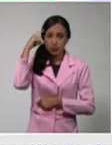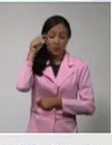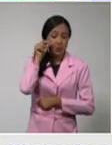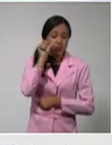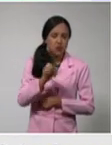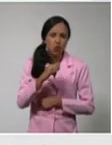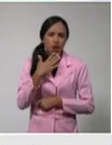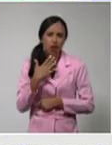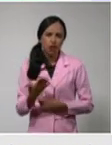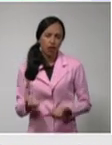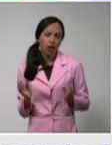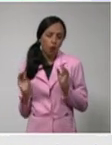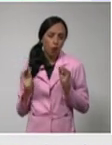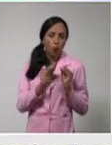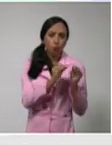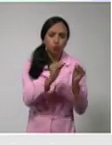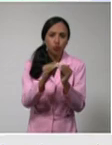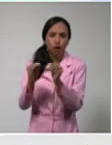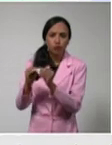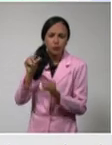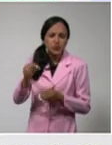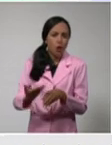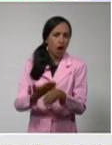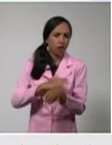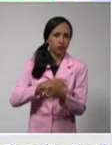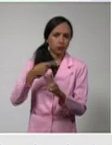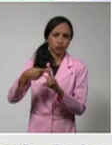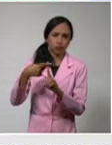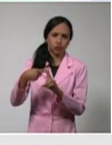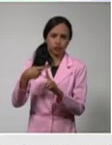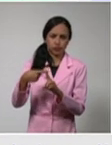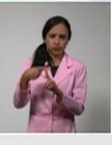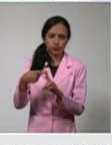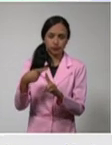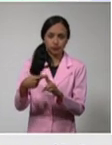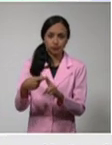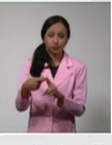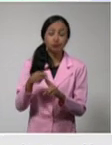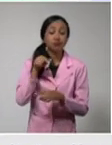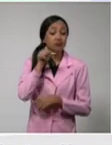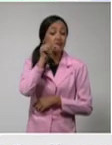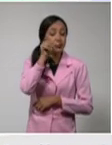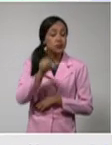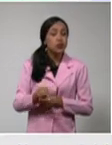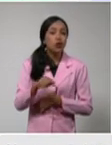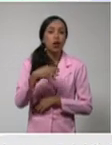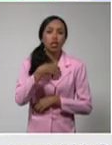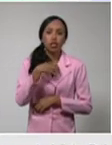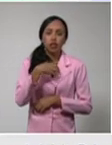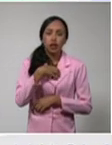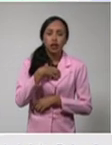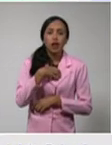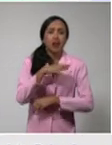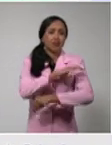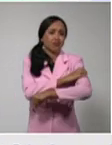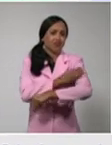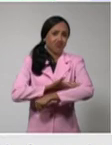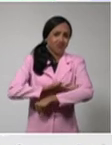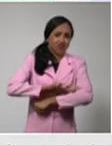ya diagnosticado previamente, con antecedentes de padecer de hipertensión arterial,